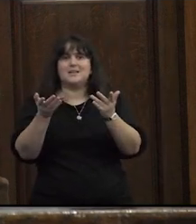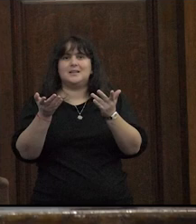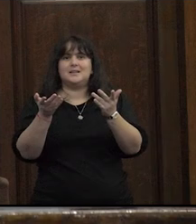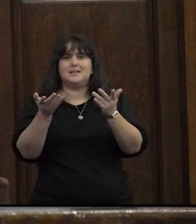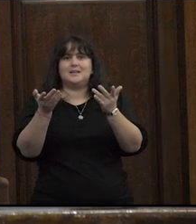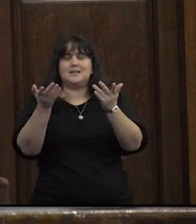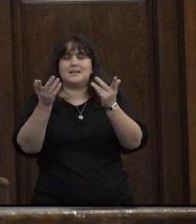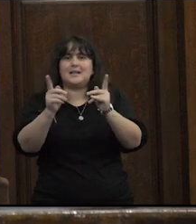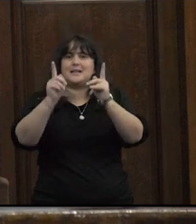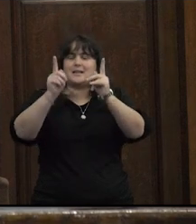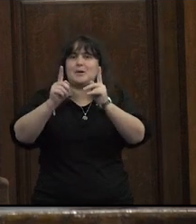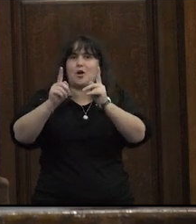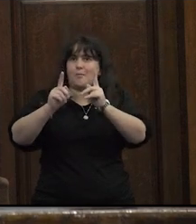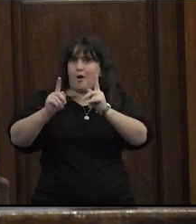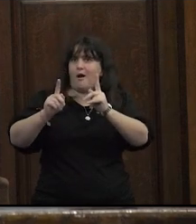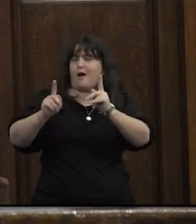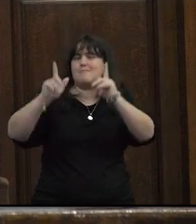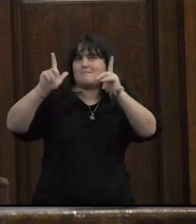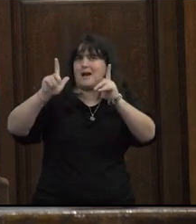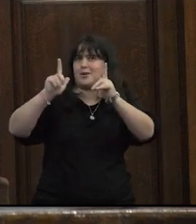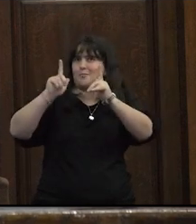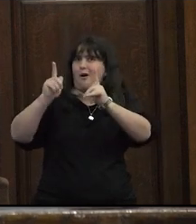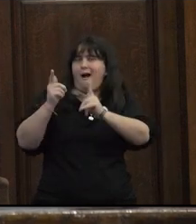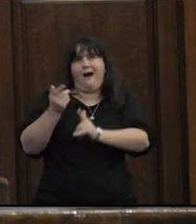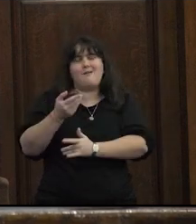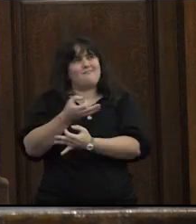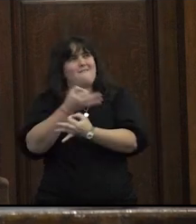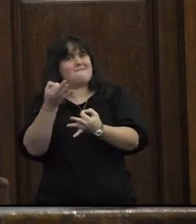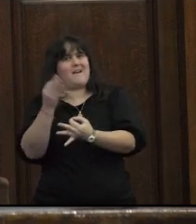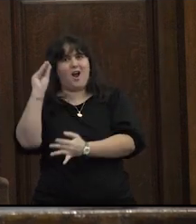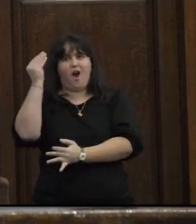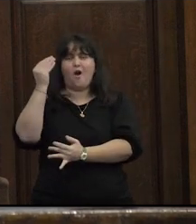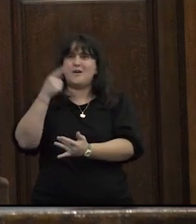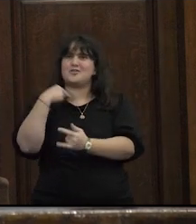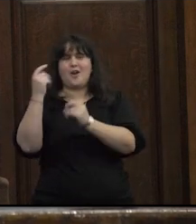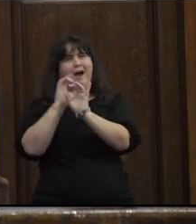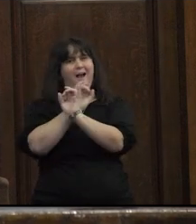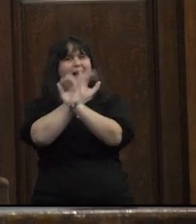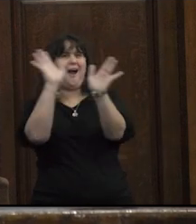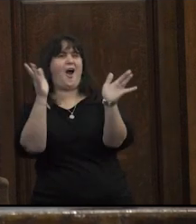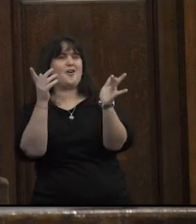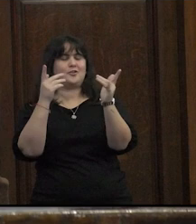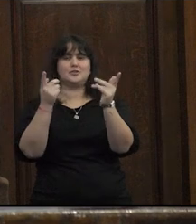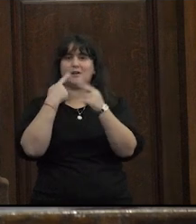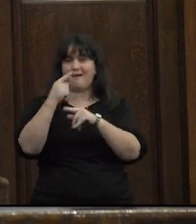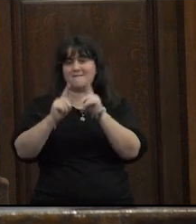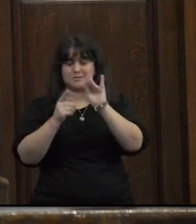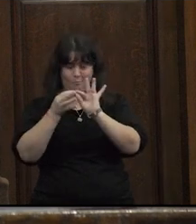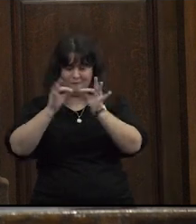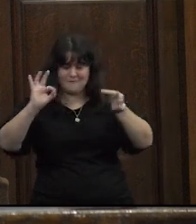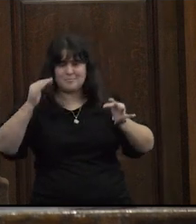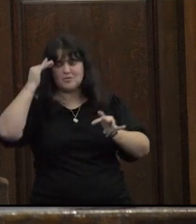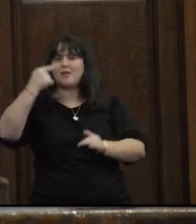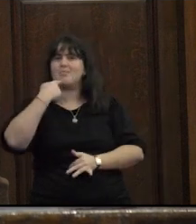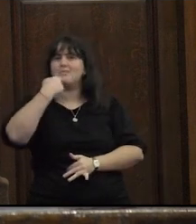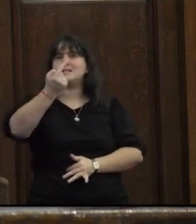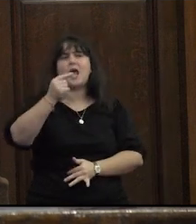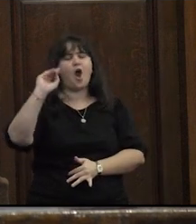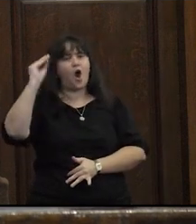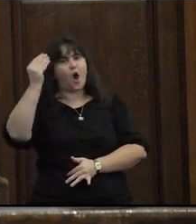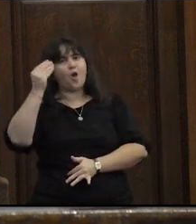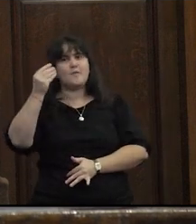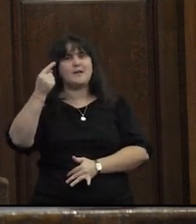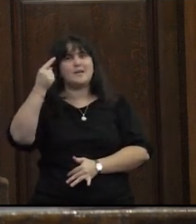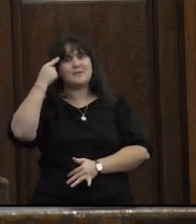en una imagen idealizada de la juventud como el sujeto esclarecido yo me he encontrado con frases de docentes que me dicen los